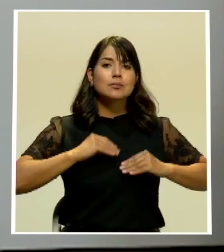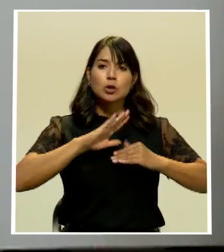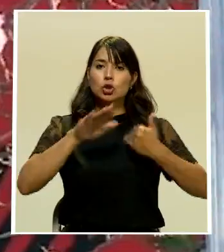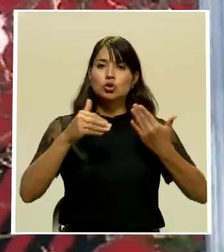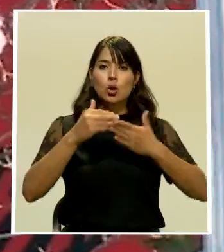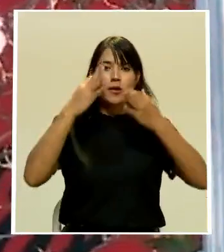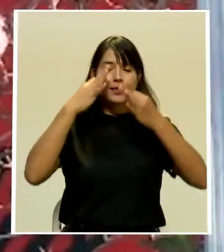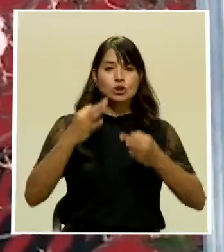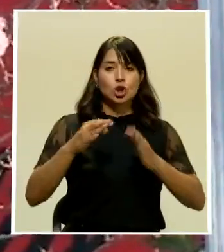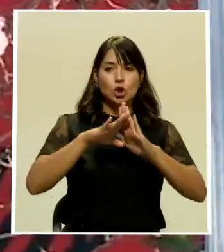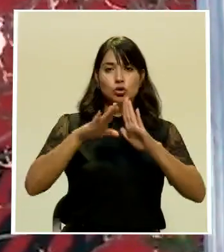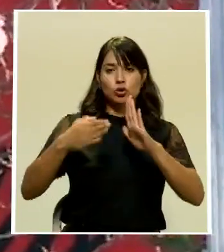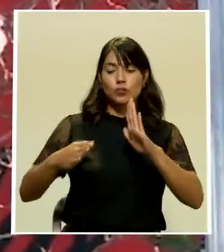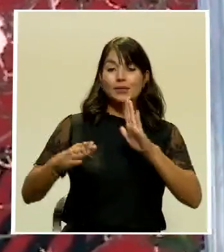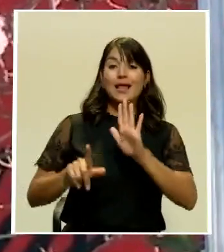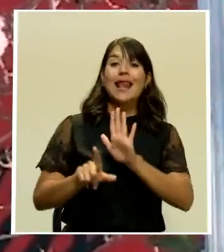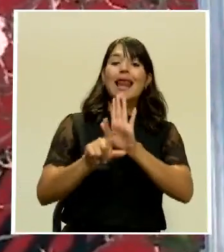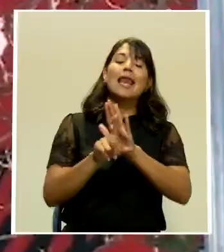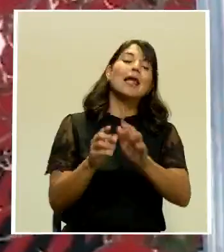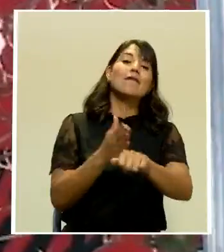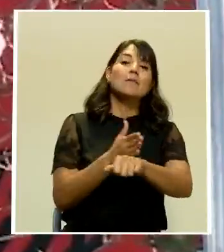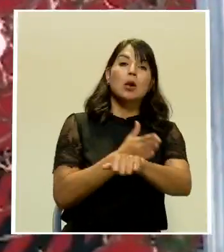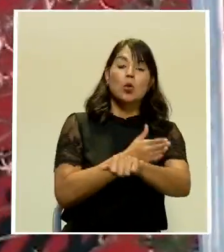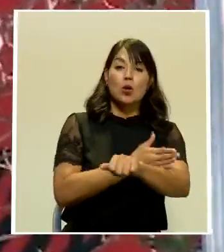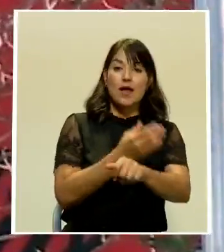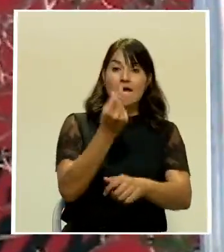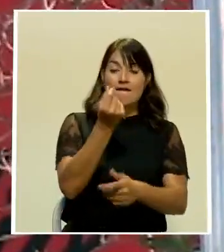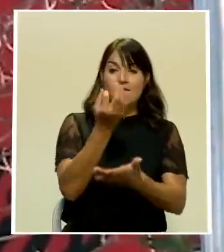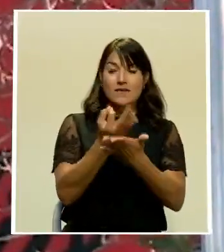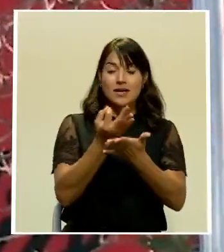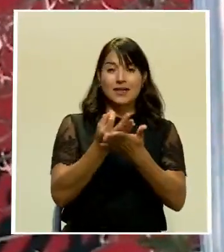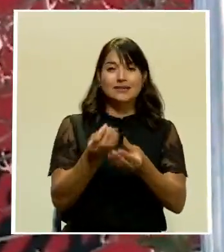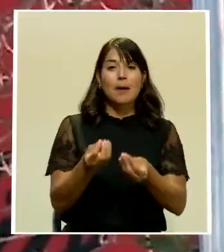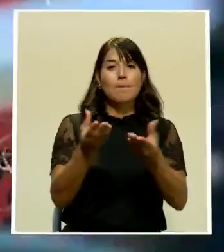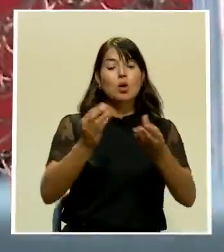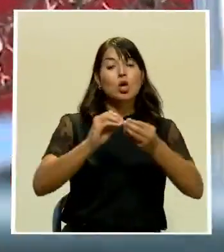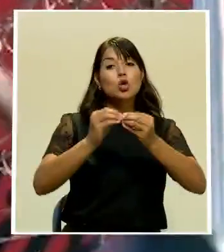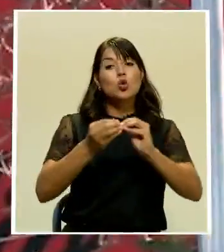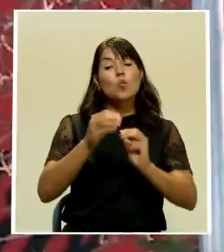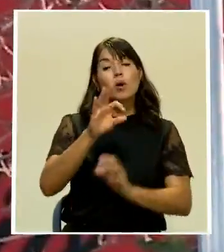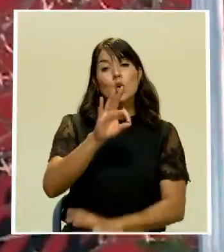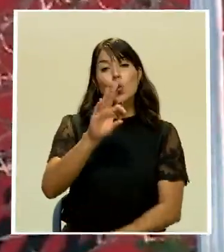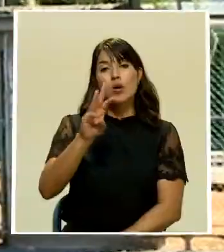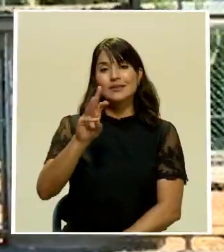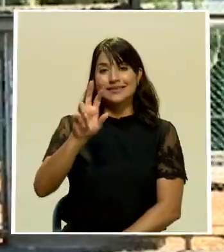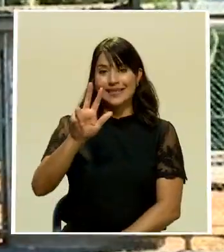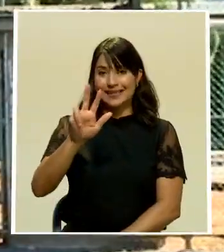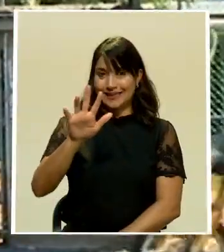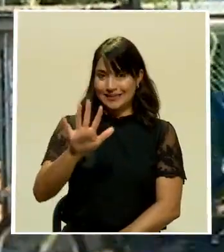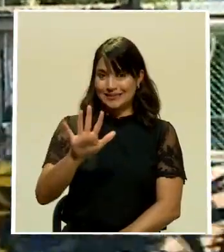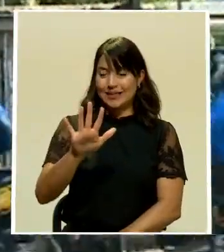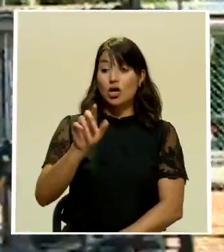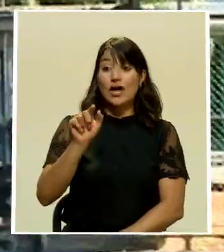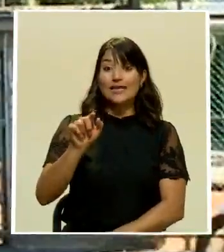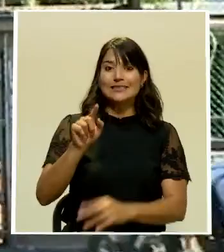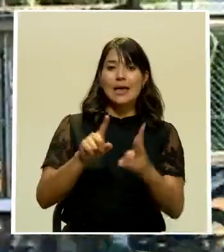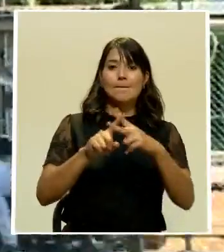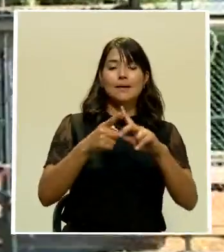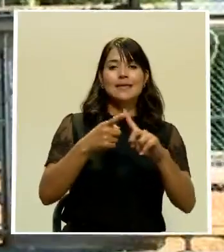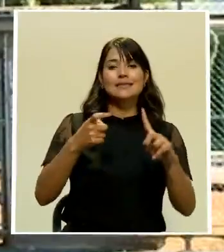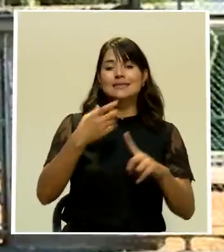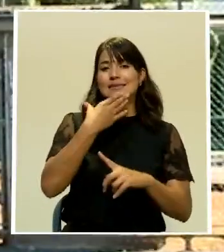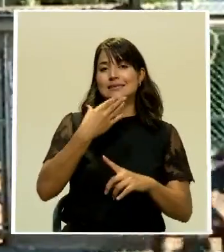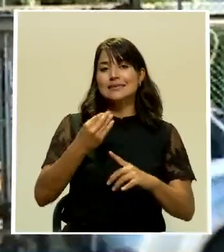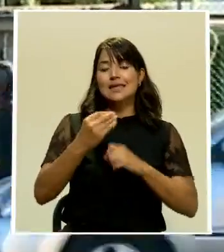Contraloría General La Ley de Fortalecimiento de las Finanzas Públicas número 9635, que rige desde diciembre de